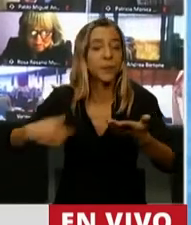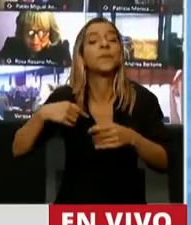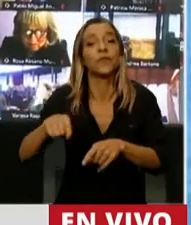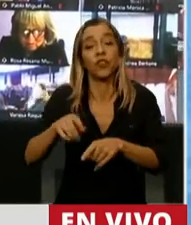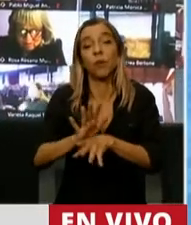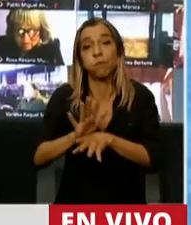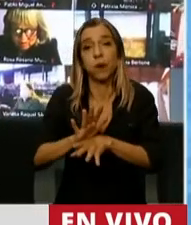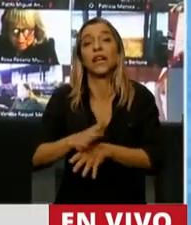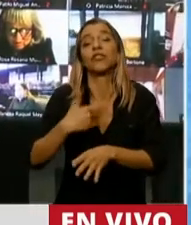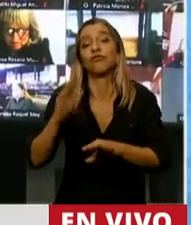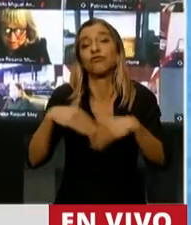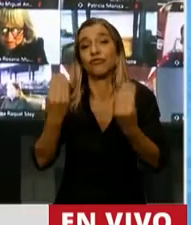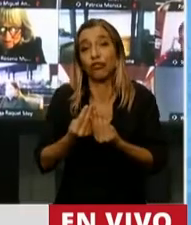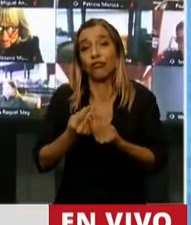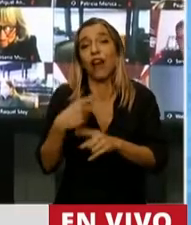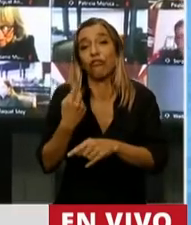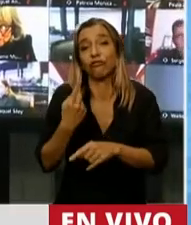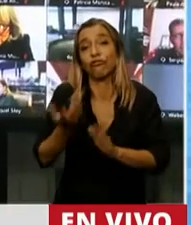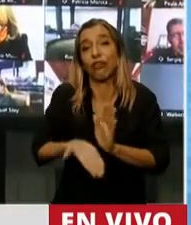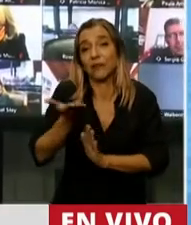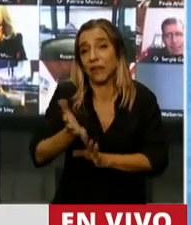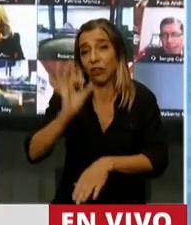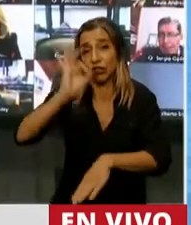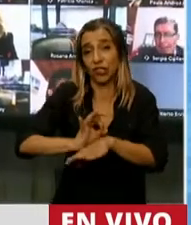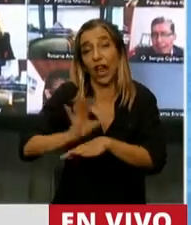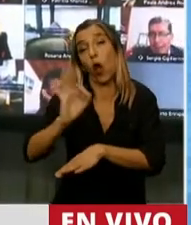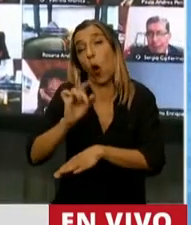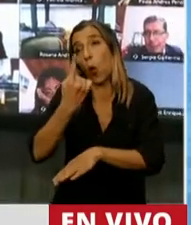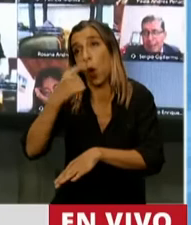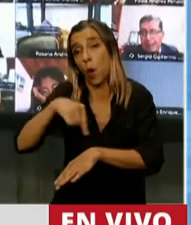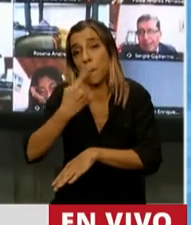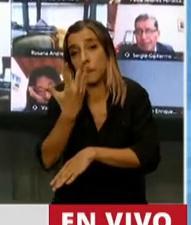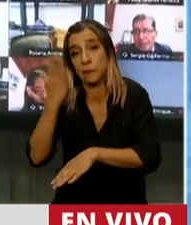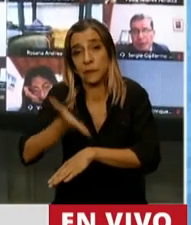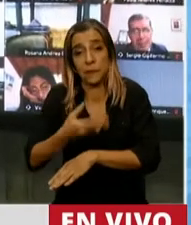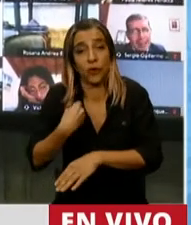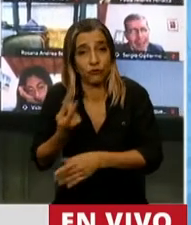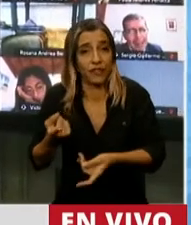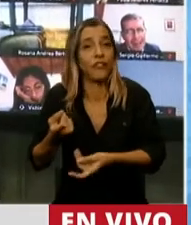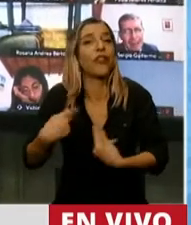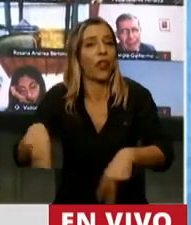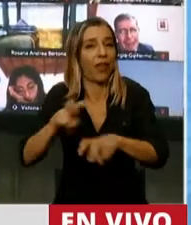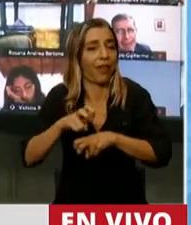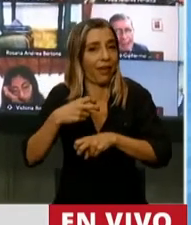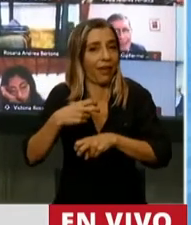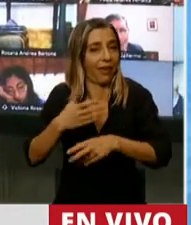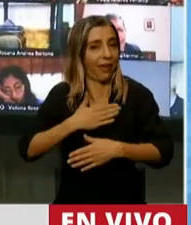Quiere decir que realmente prácticamente tenemos crecimiento cero. O el 1,5, por decirlo, sea crecimiento cero. Es decir, no podemos